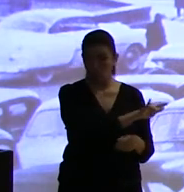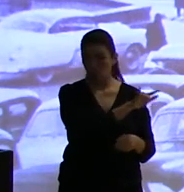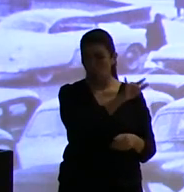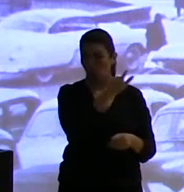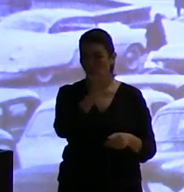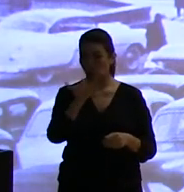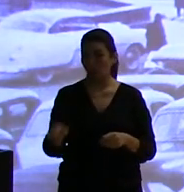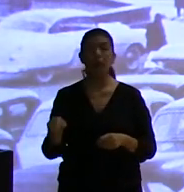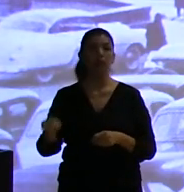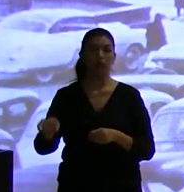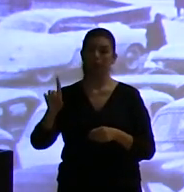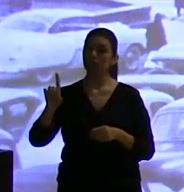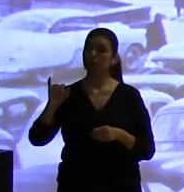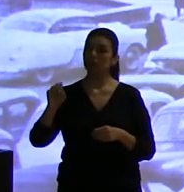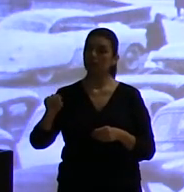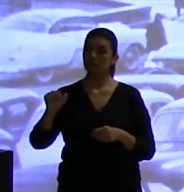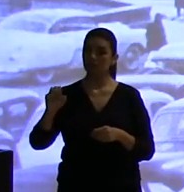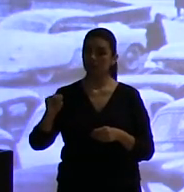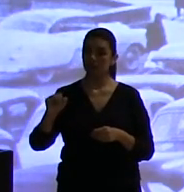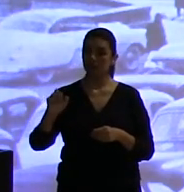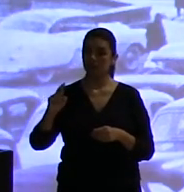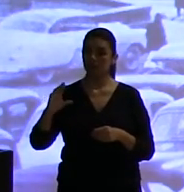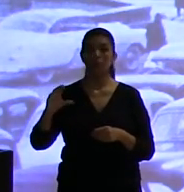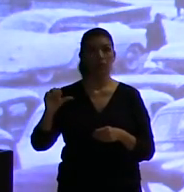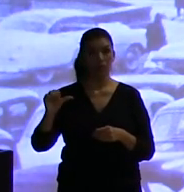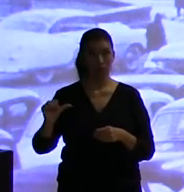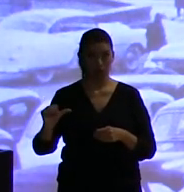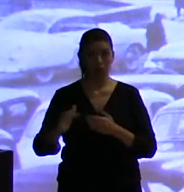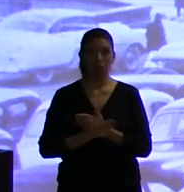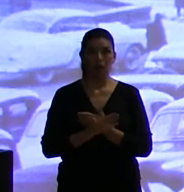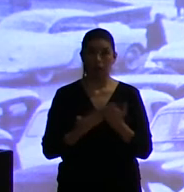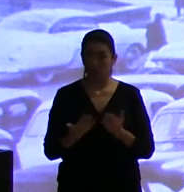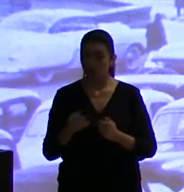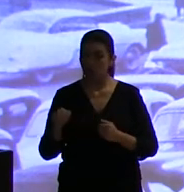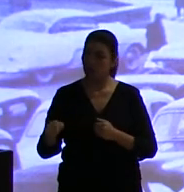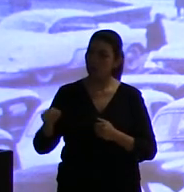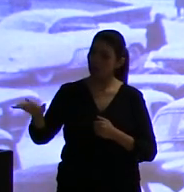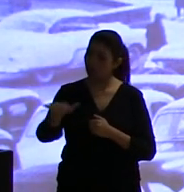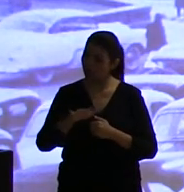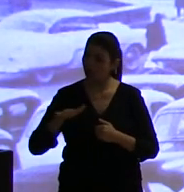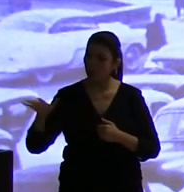bastante diferente. La ciudad tiene la misma escala de las ciudades históricas, italianas, los mismos dameros,